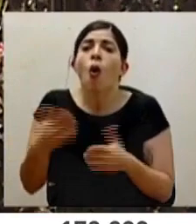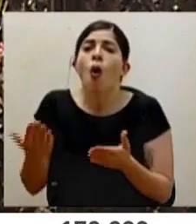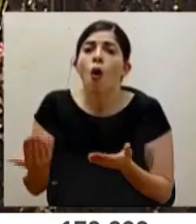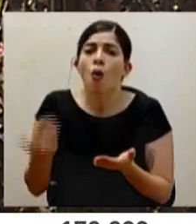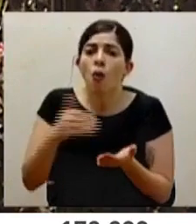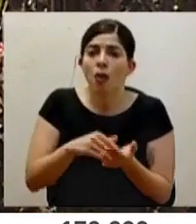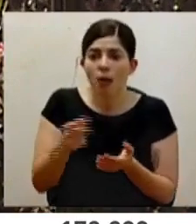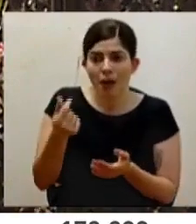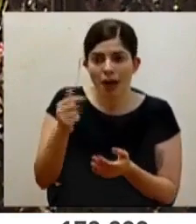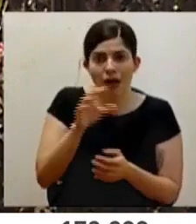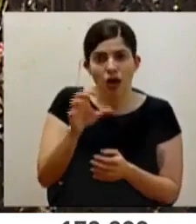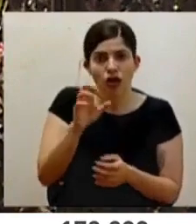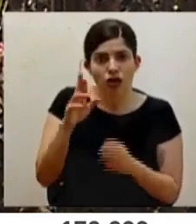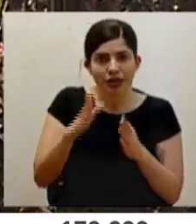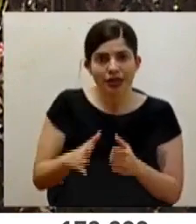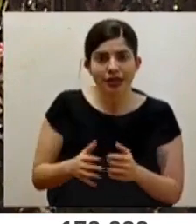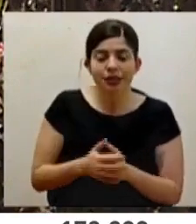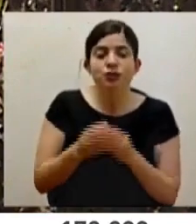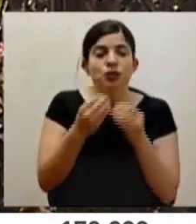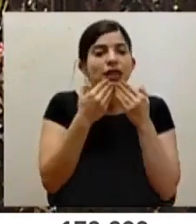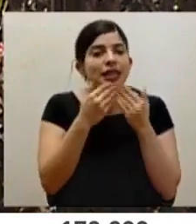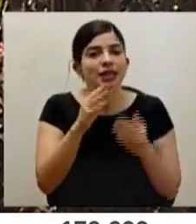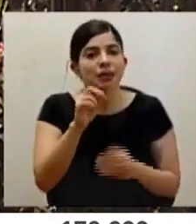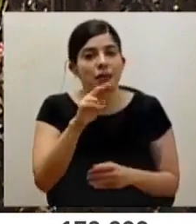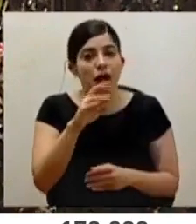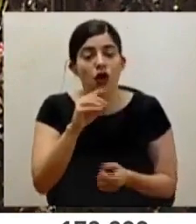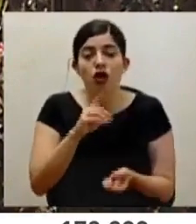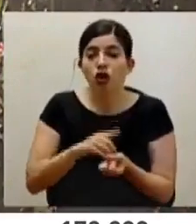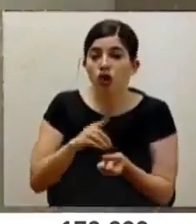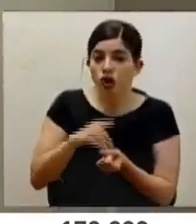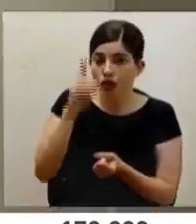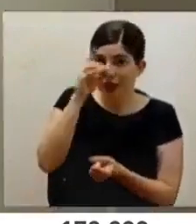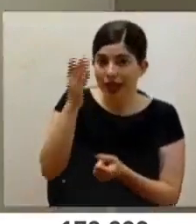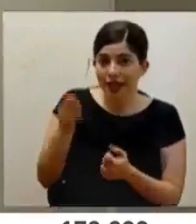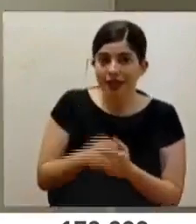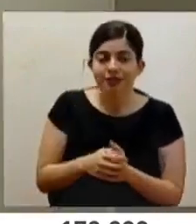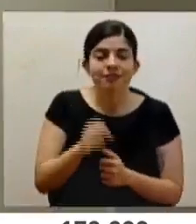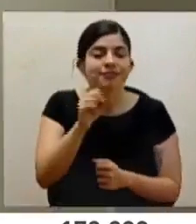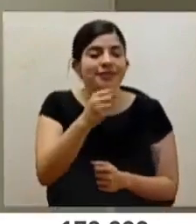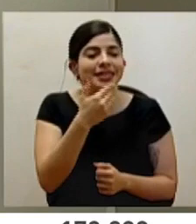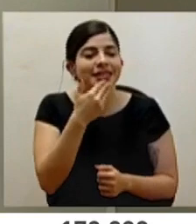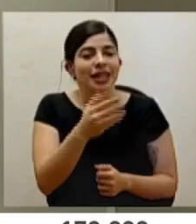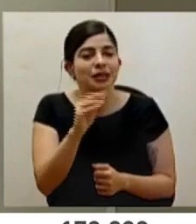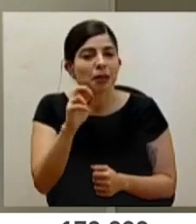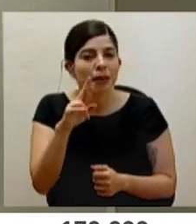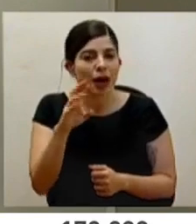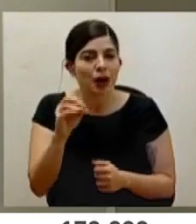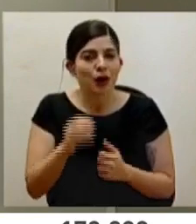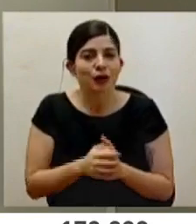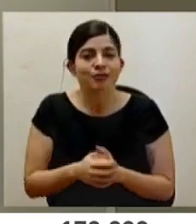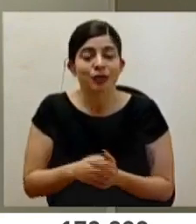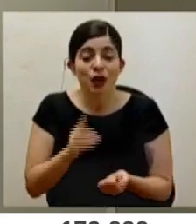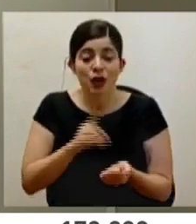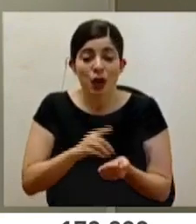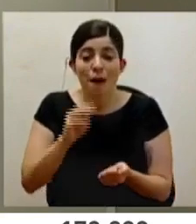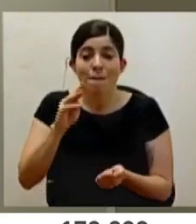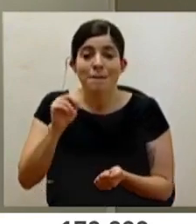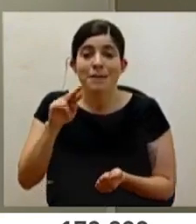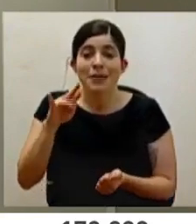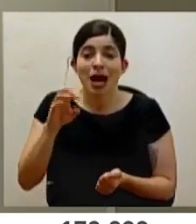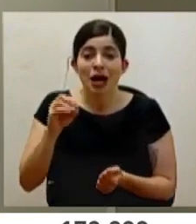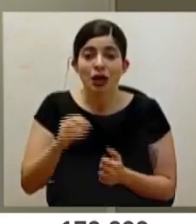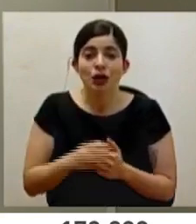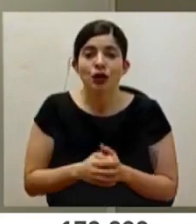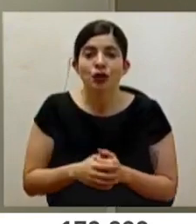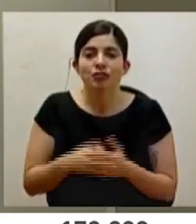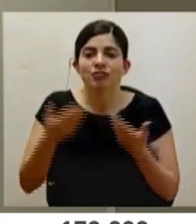costarricenses. Gracias. Muchas gracias, Marco. Doctor Salas. Sí, gracias, Marco. Bueno, ya el doctor Mario Ruiz en realidad también